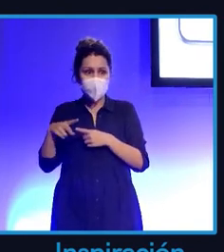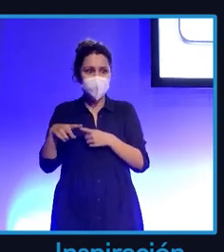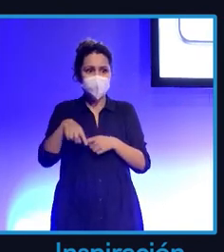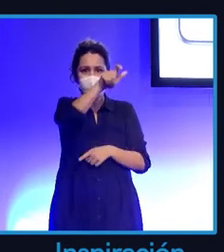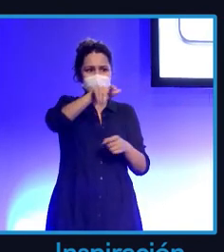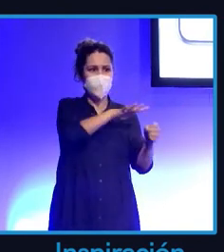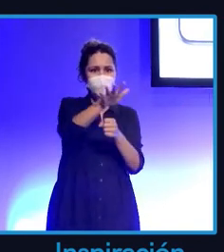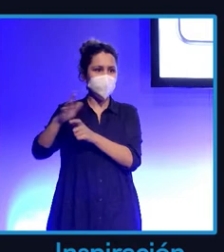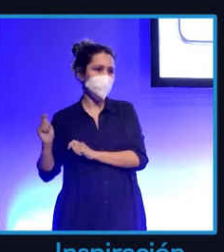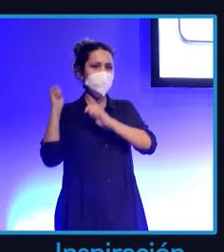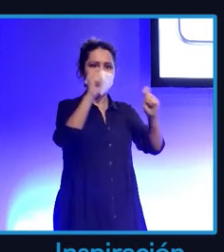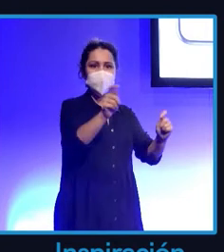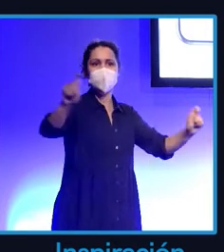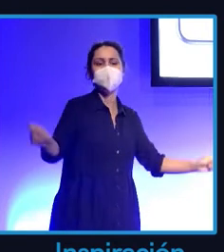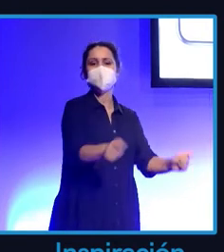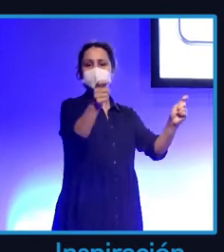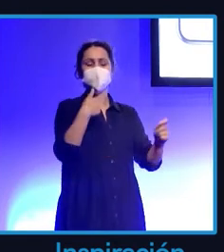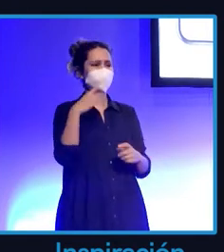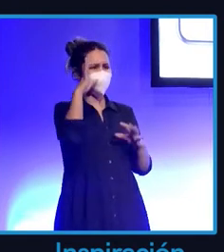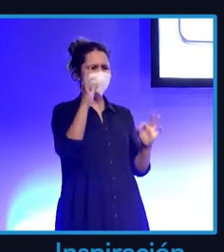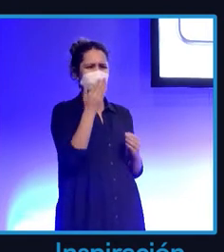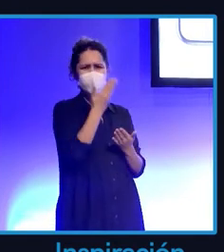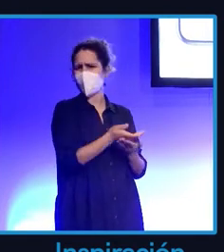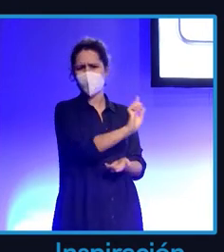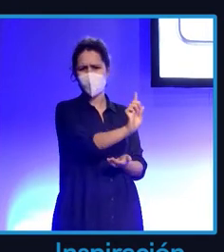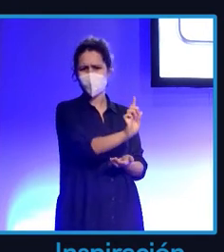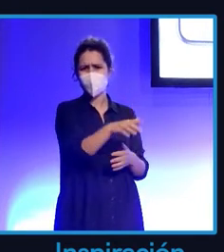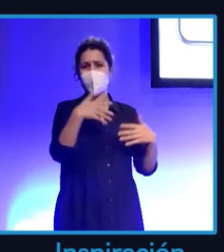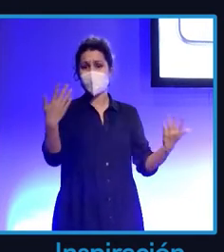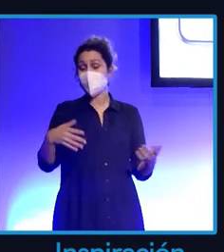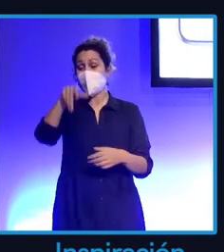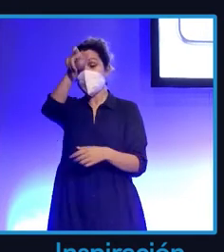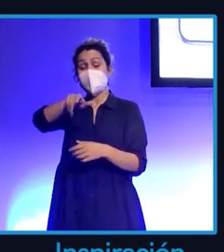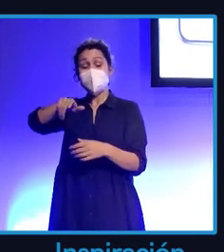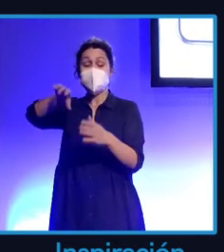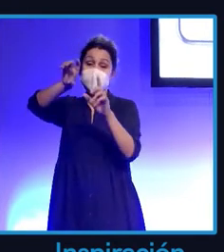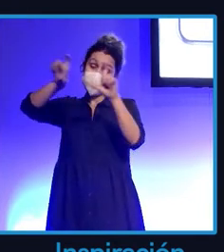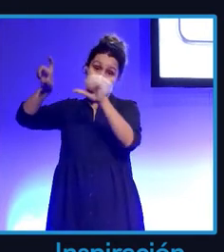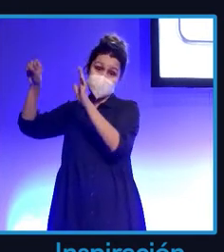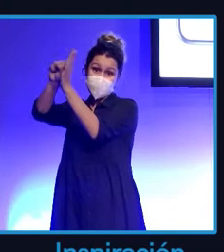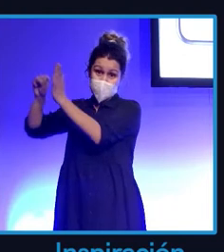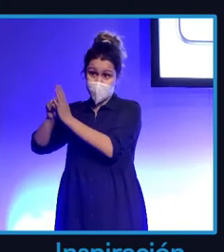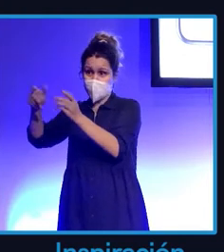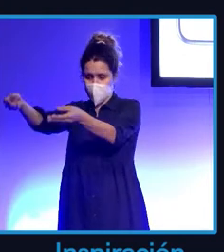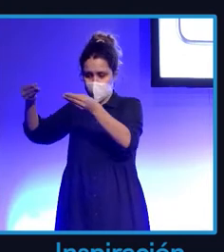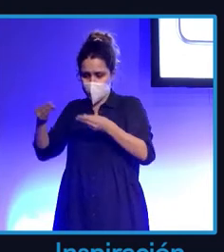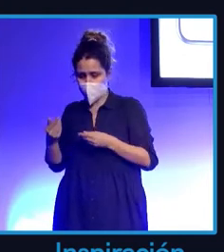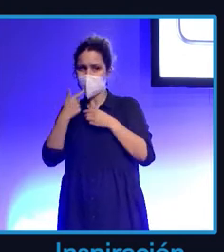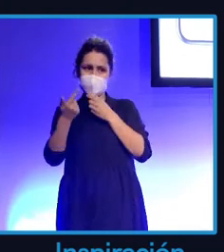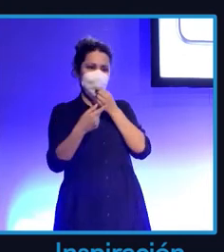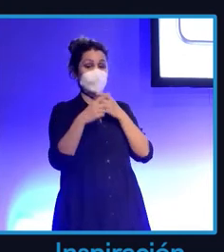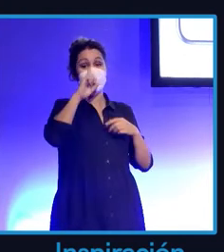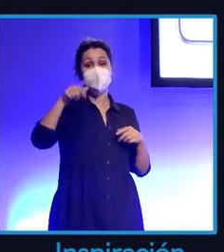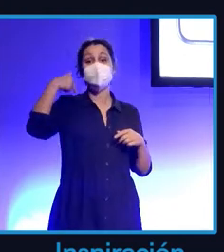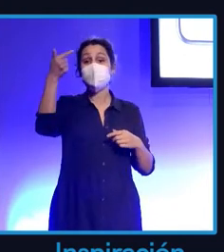y ya no me las creo. Entonces, casi todas las marcas que vienen a mí me preguntan lo mismo. ¿Qué va a pasar en el influencer marketing en 2022? Que es en que